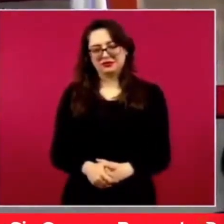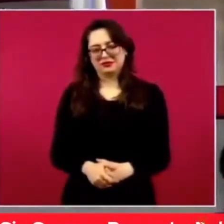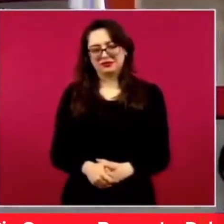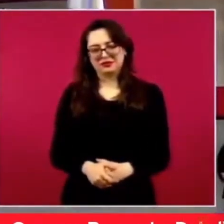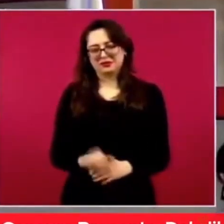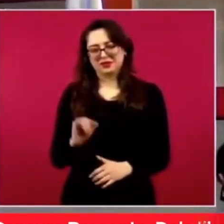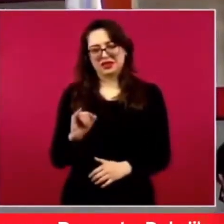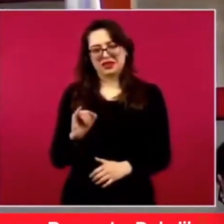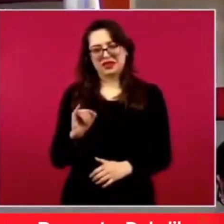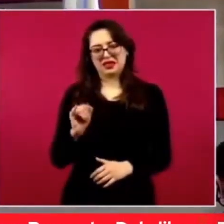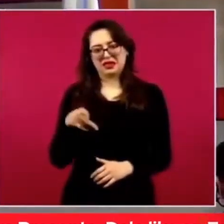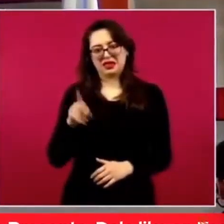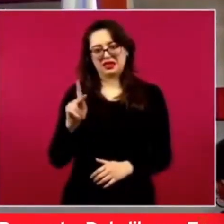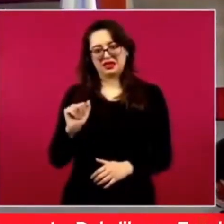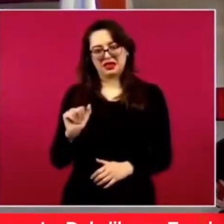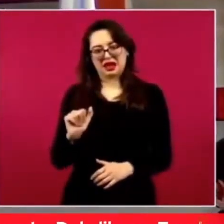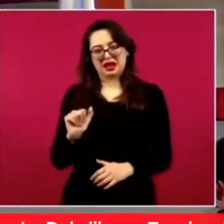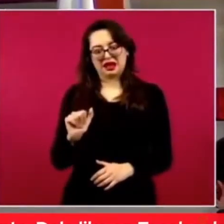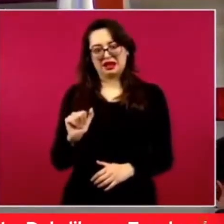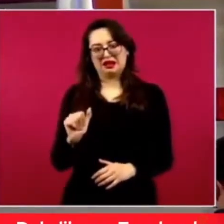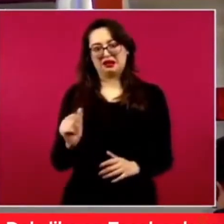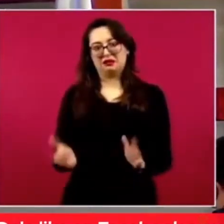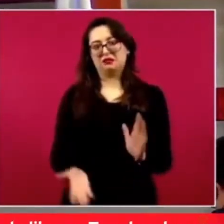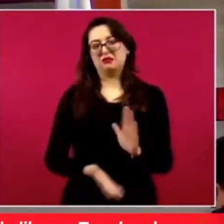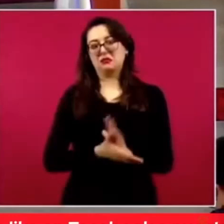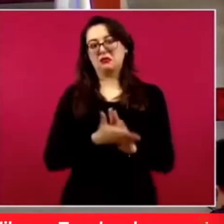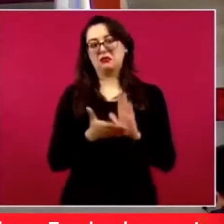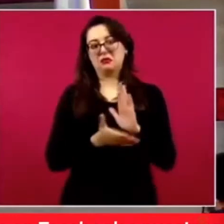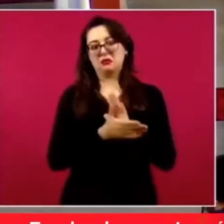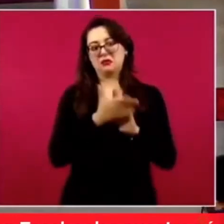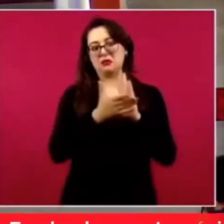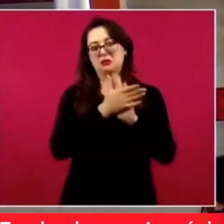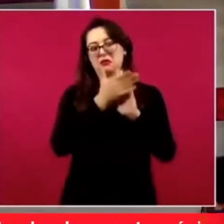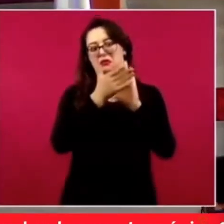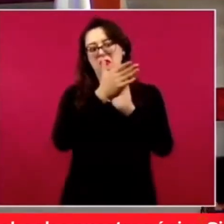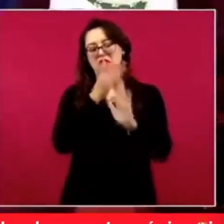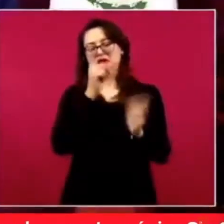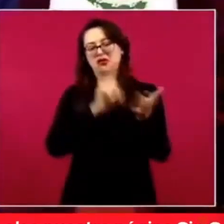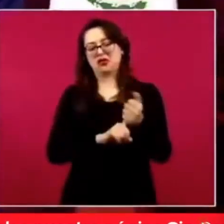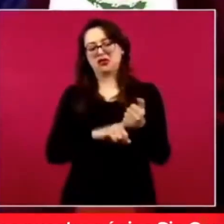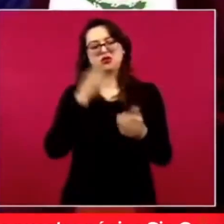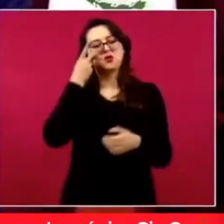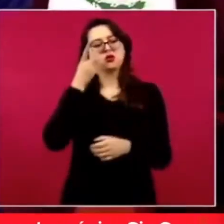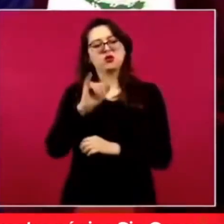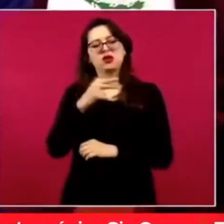Higa, una empresa. Higa, del señor Hinojosa.